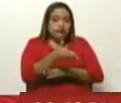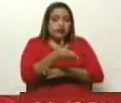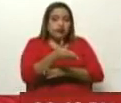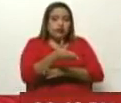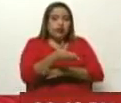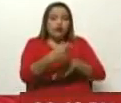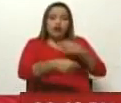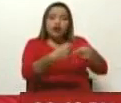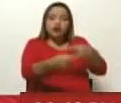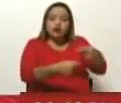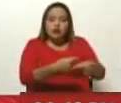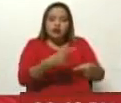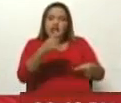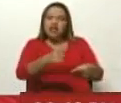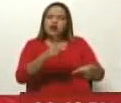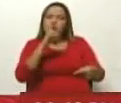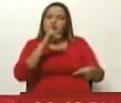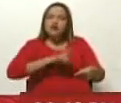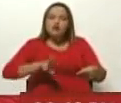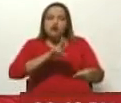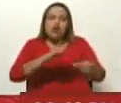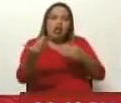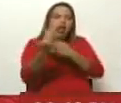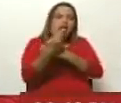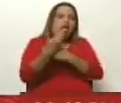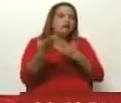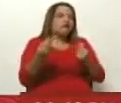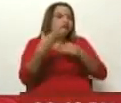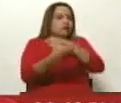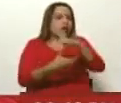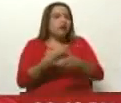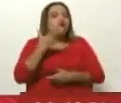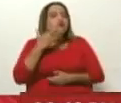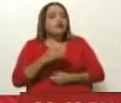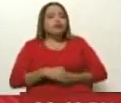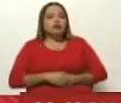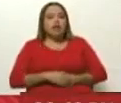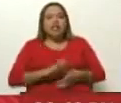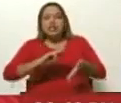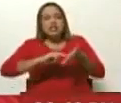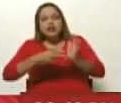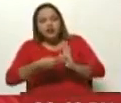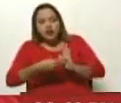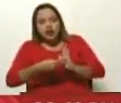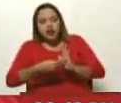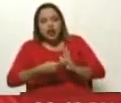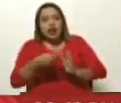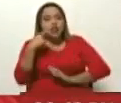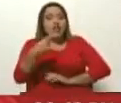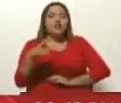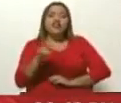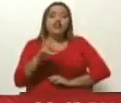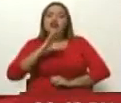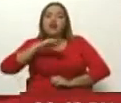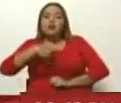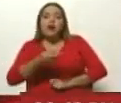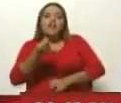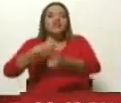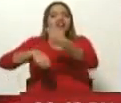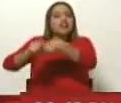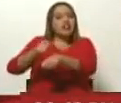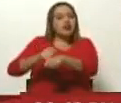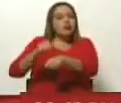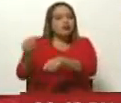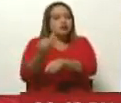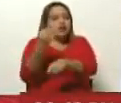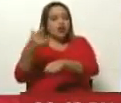aplicación excesiva una gran cantidad de problemas. Por ejemplo, ¿qué significa que yo diga que Venezuela no puede vender para un